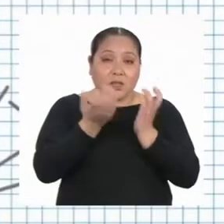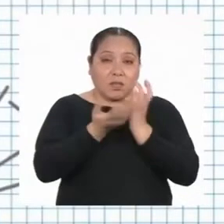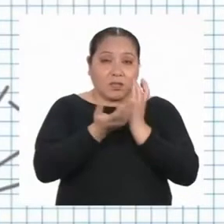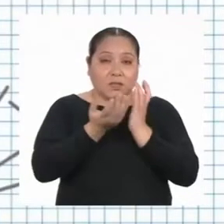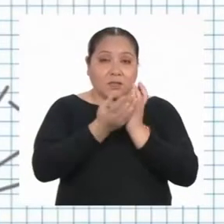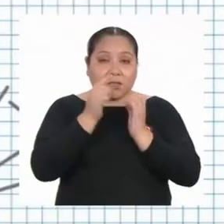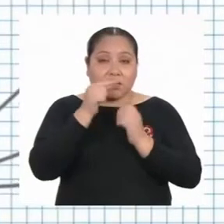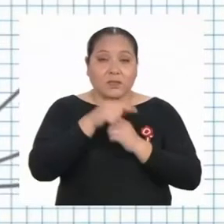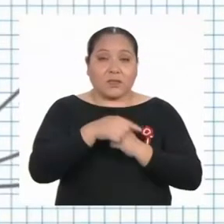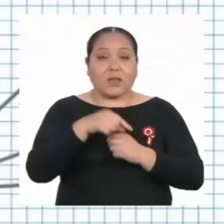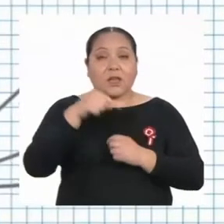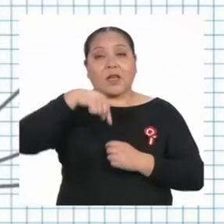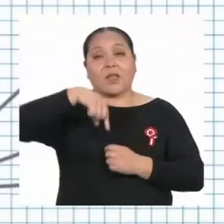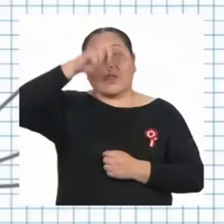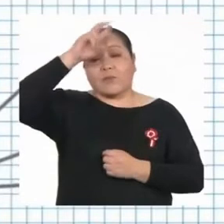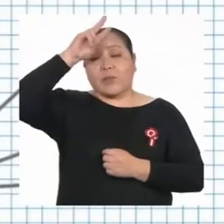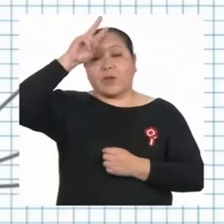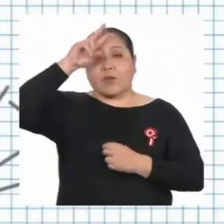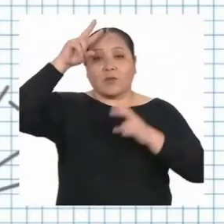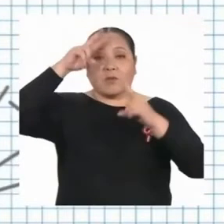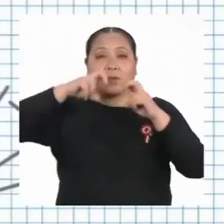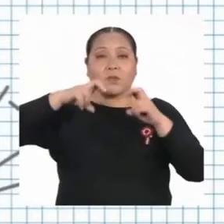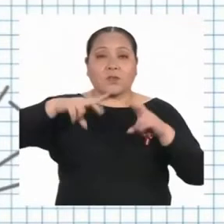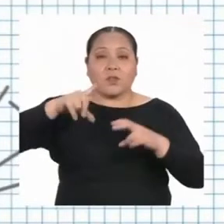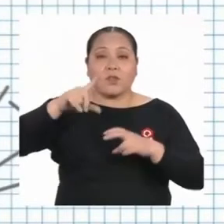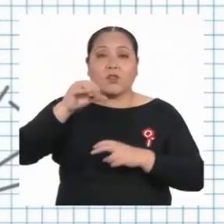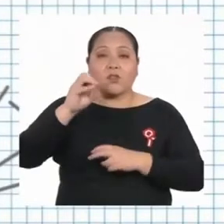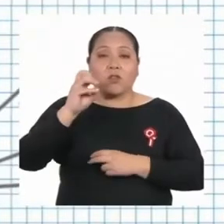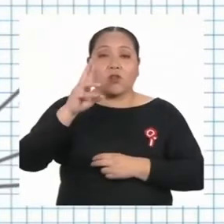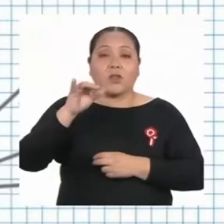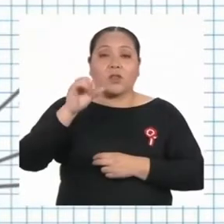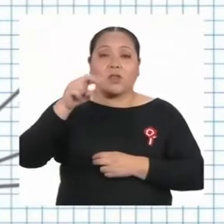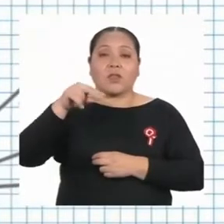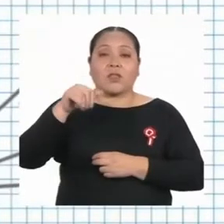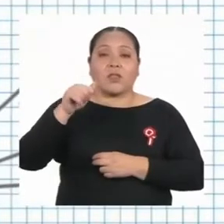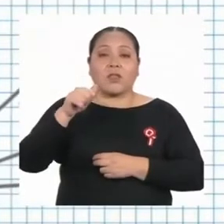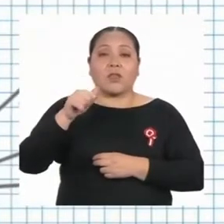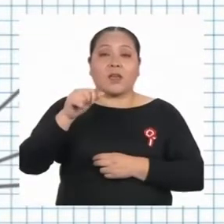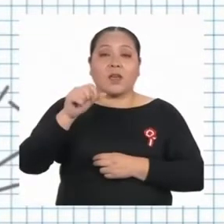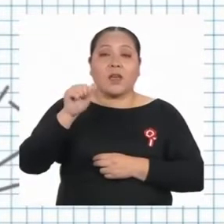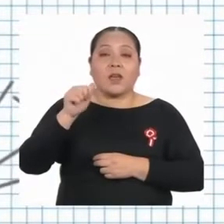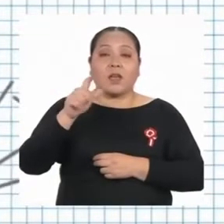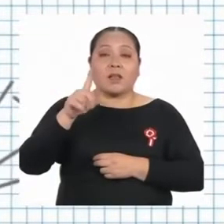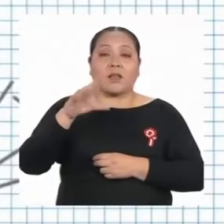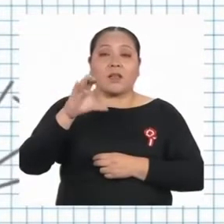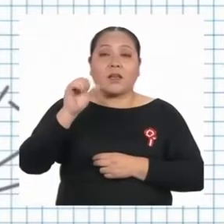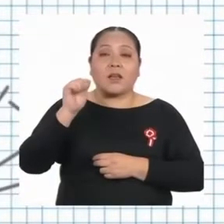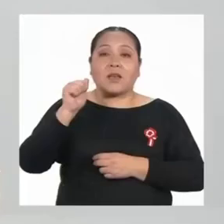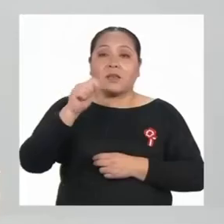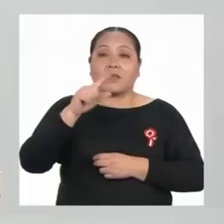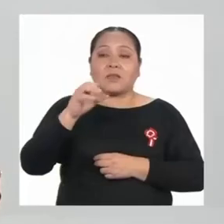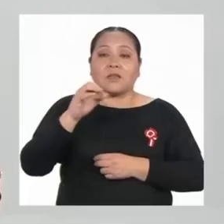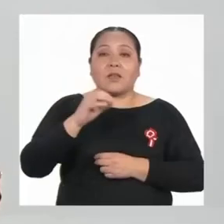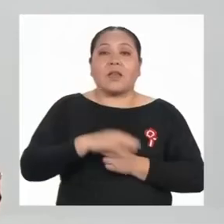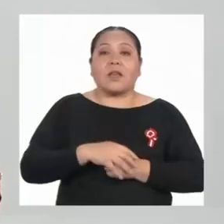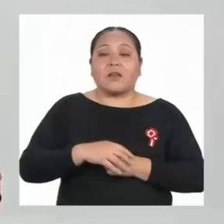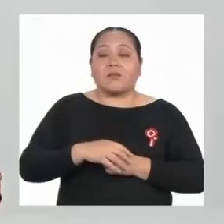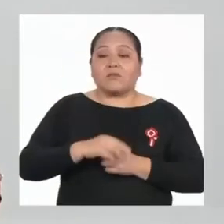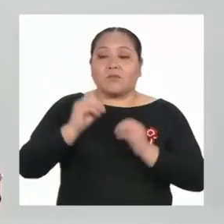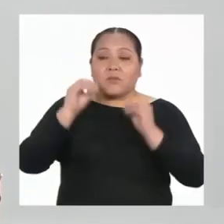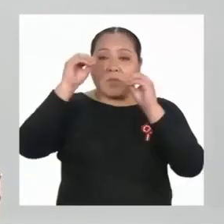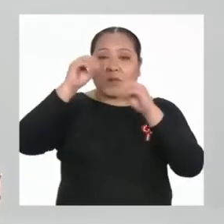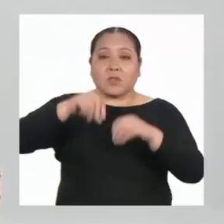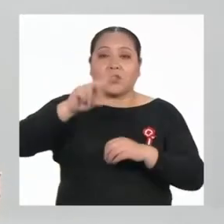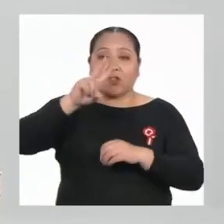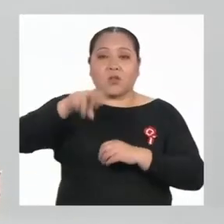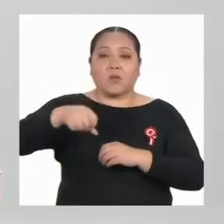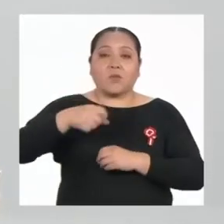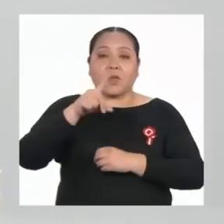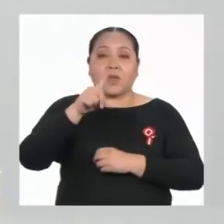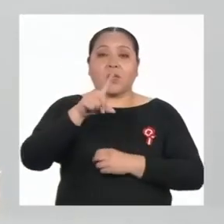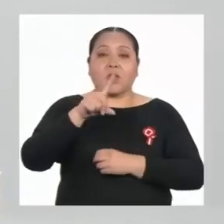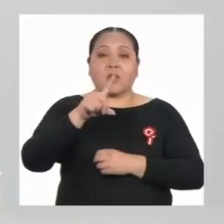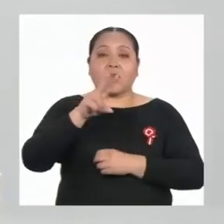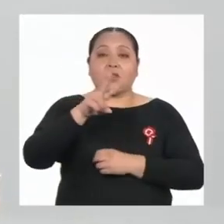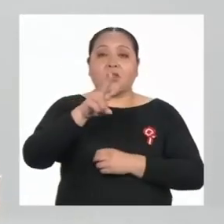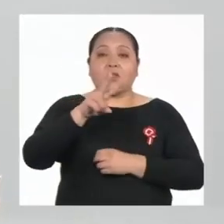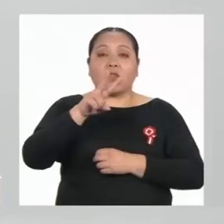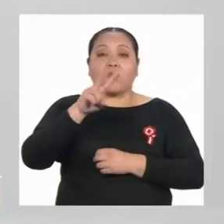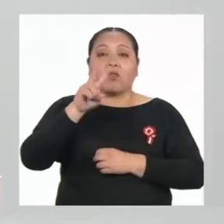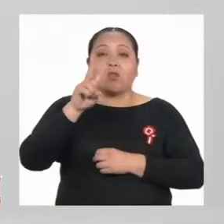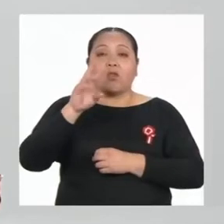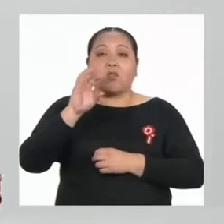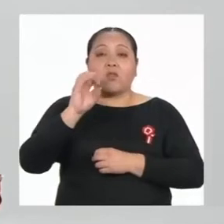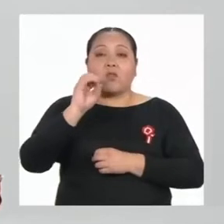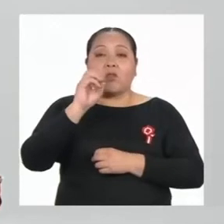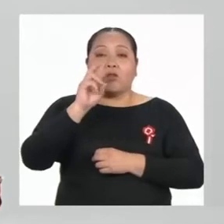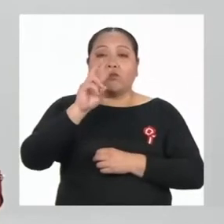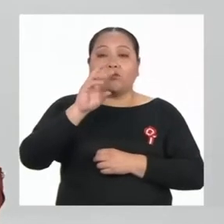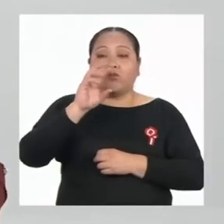la investigadora Lorena Alcázar, publicado en el año 2009. En él se hace un análisis de los